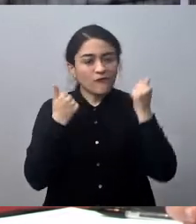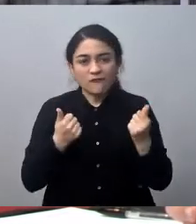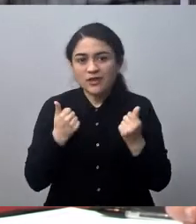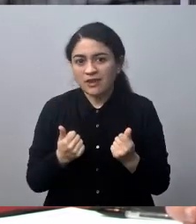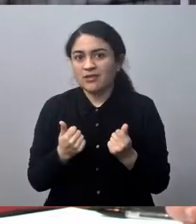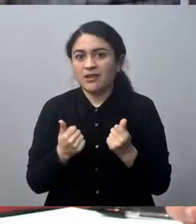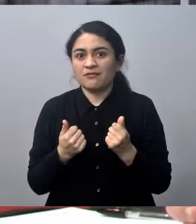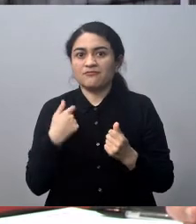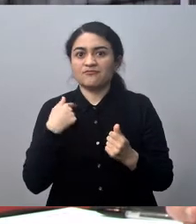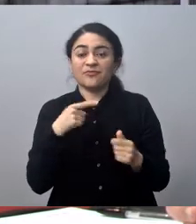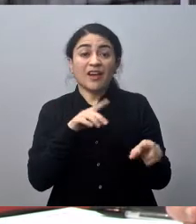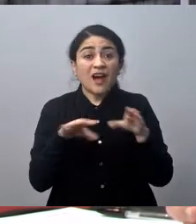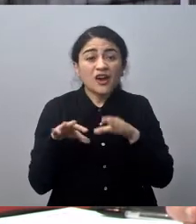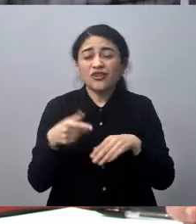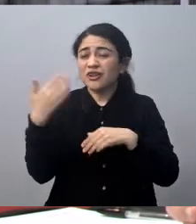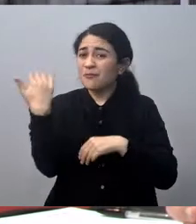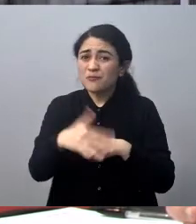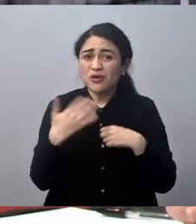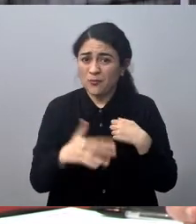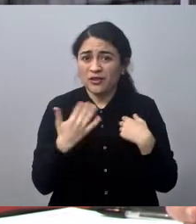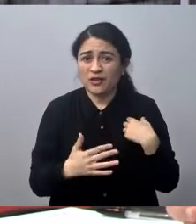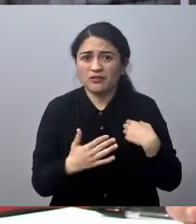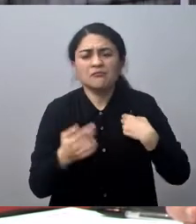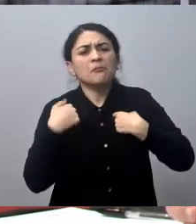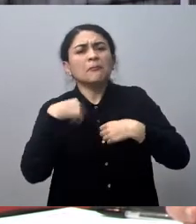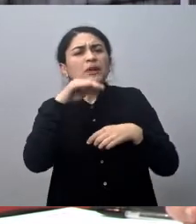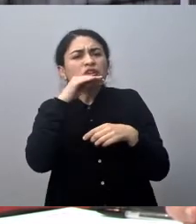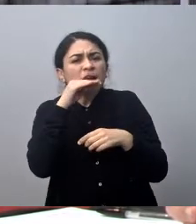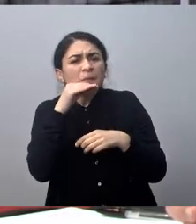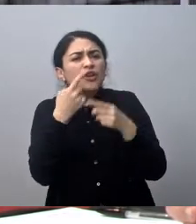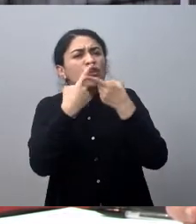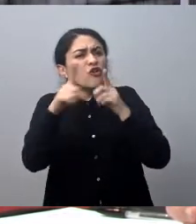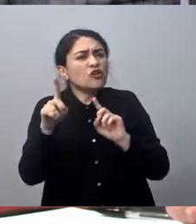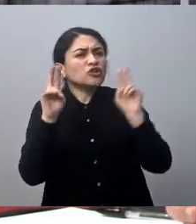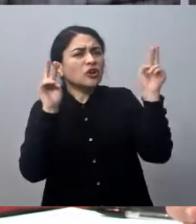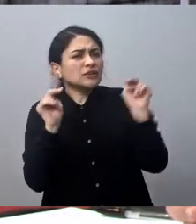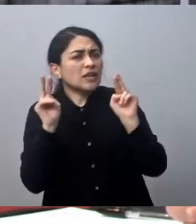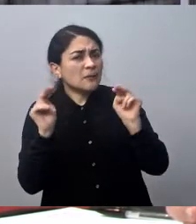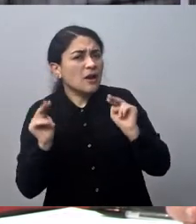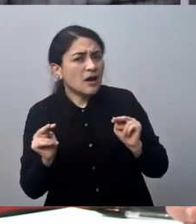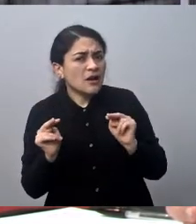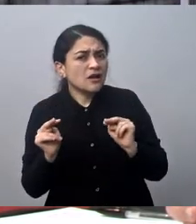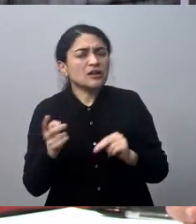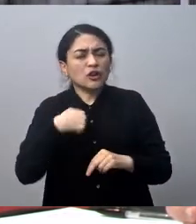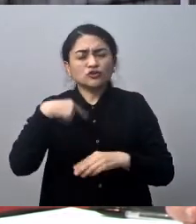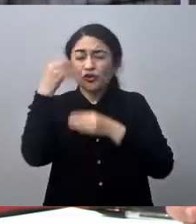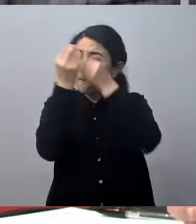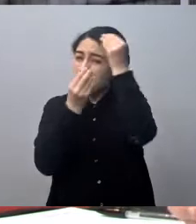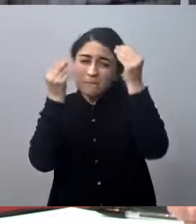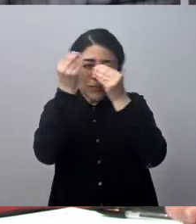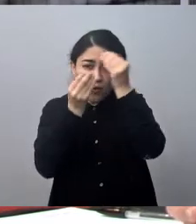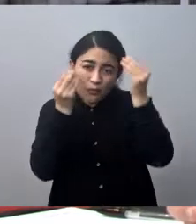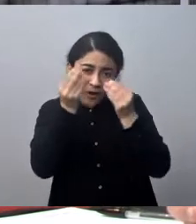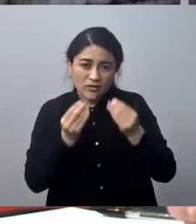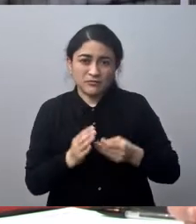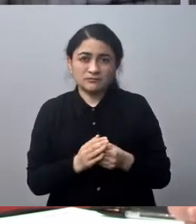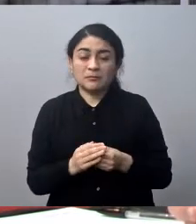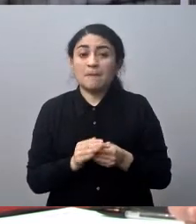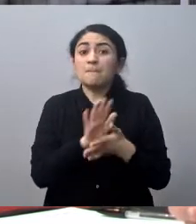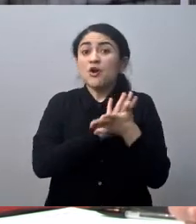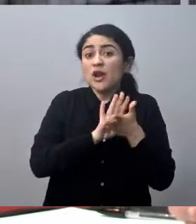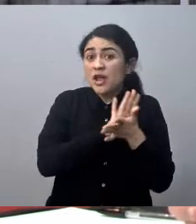idea y creo que es algo que era necesario, pero habían otros temas que también a nosotros nos preocupaba. Por ejemplo,